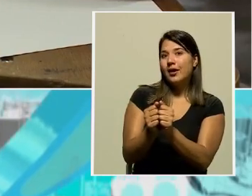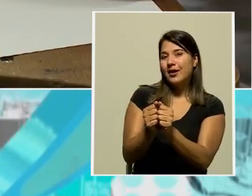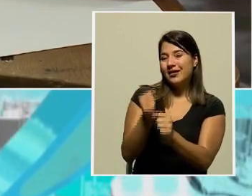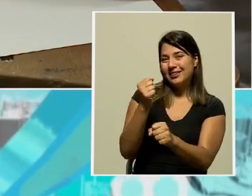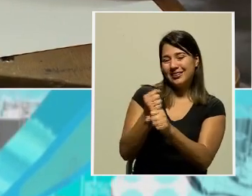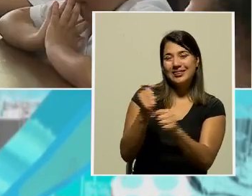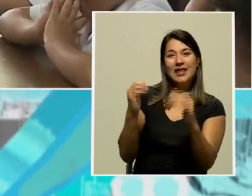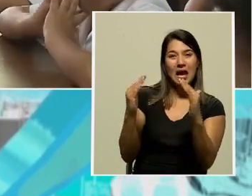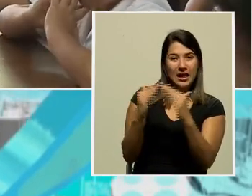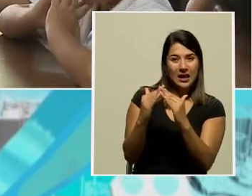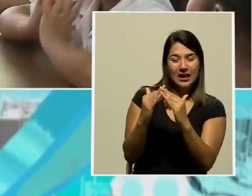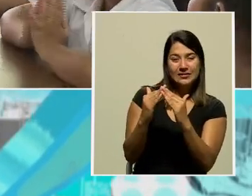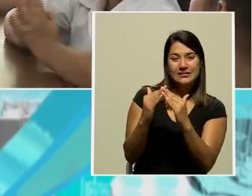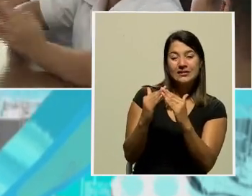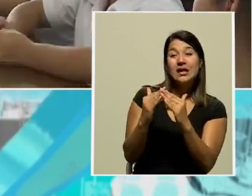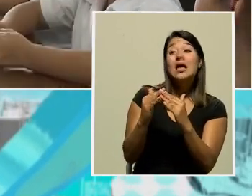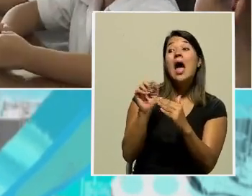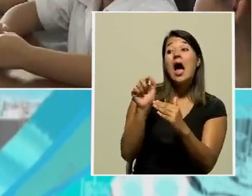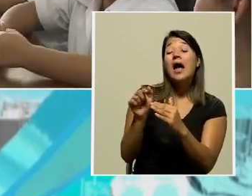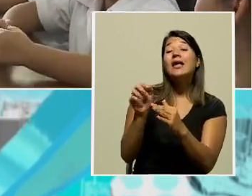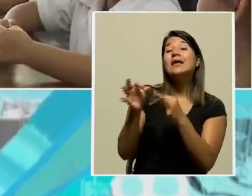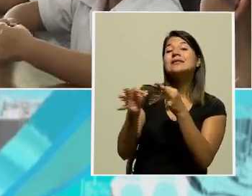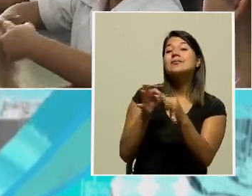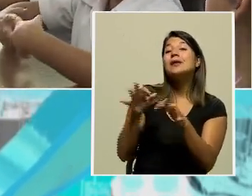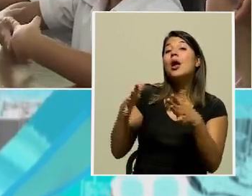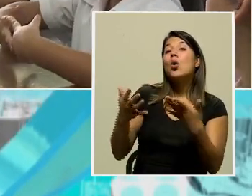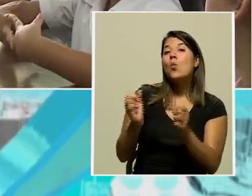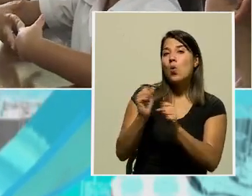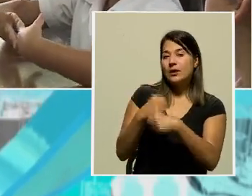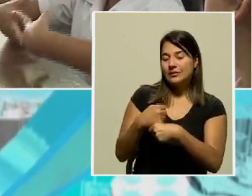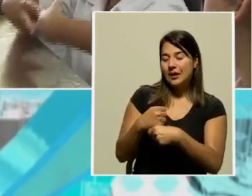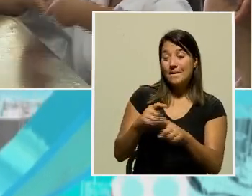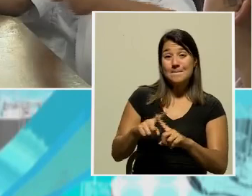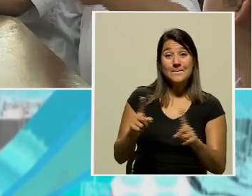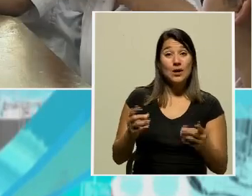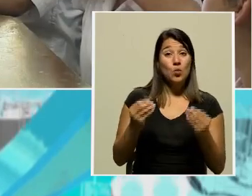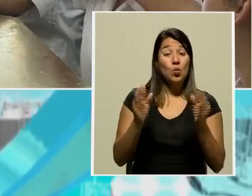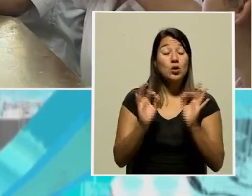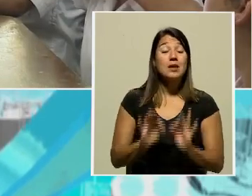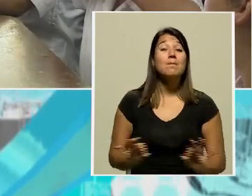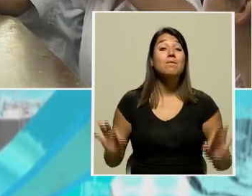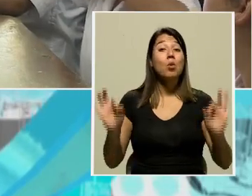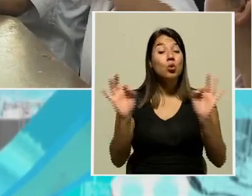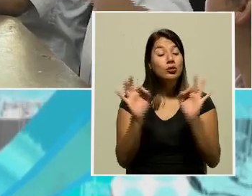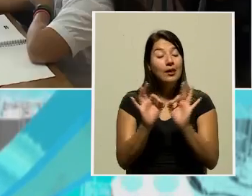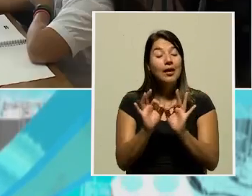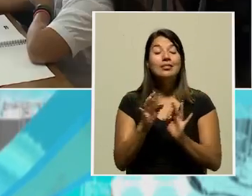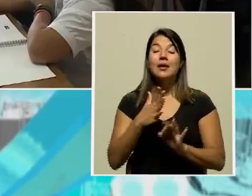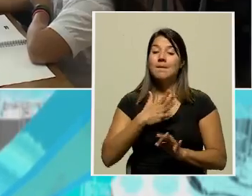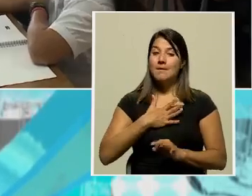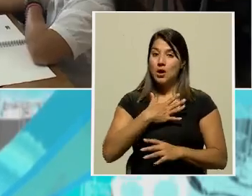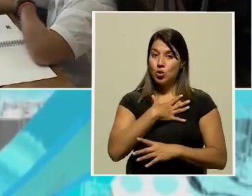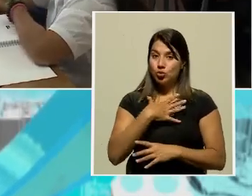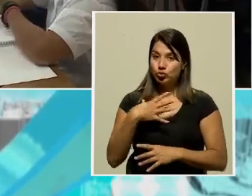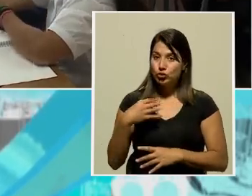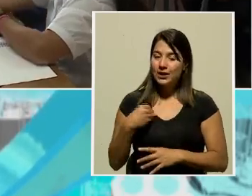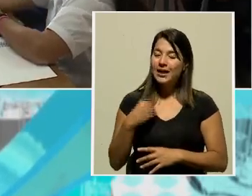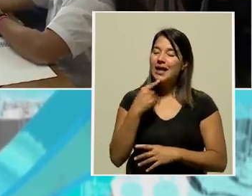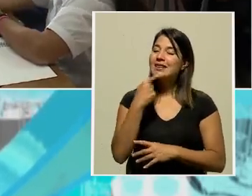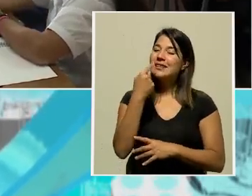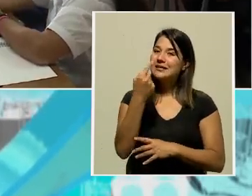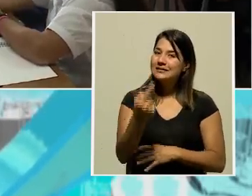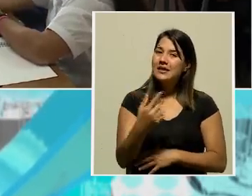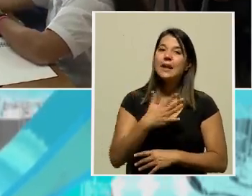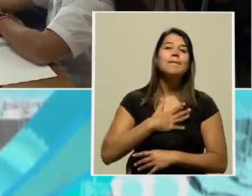a través de las guías de aprendizaje autónomo. Sin embargo, es importante, sí me gustaría señalar y enfatizar y